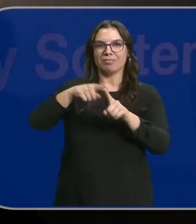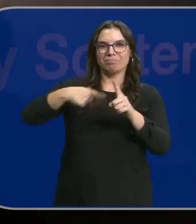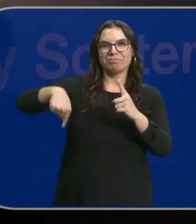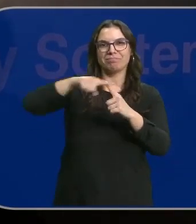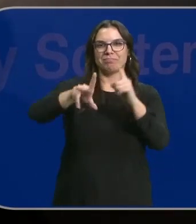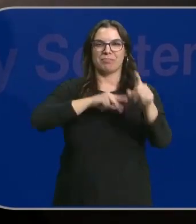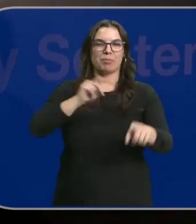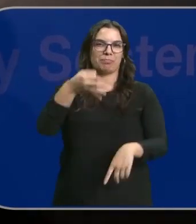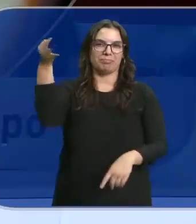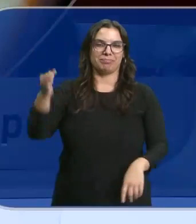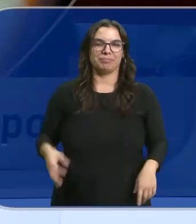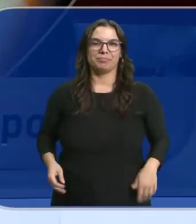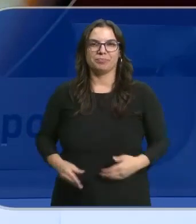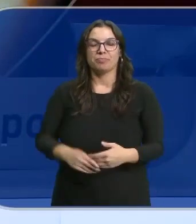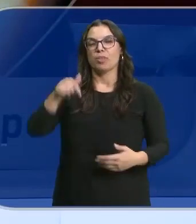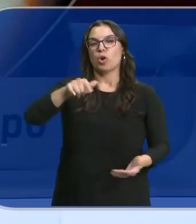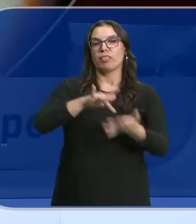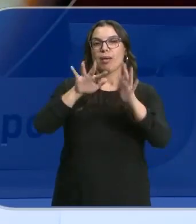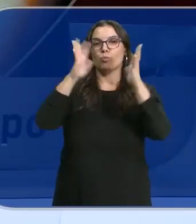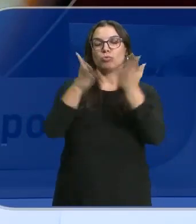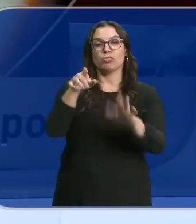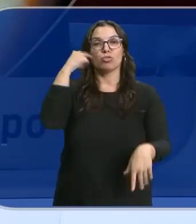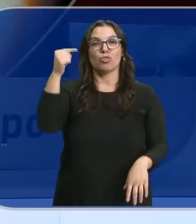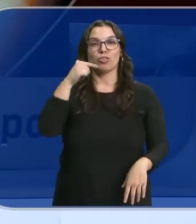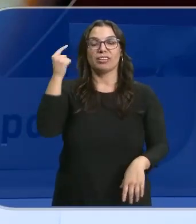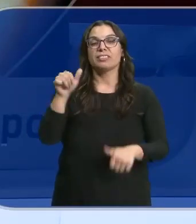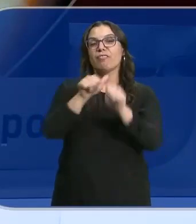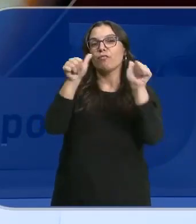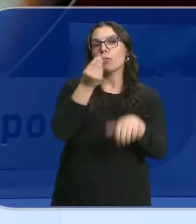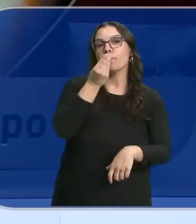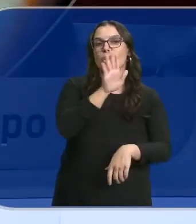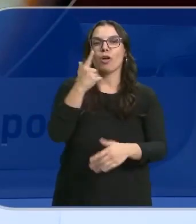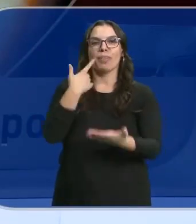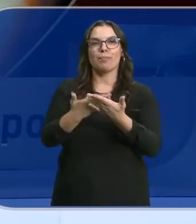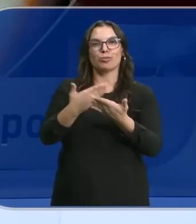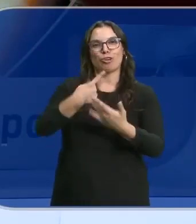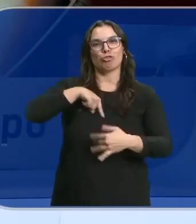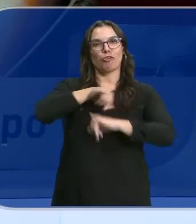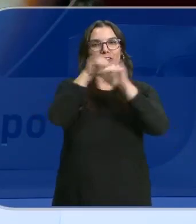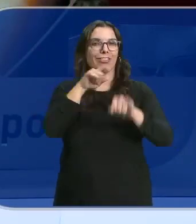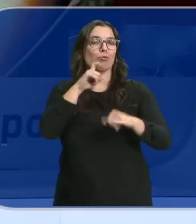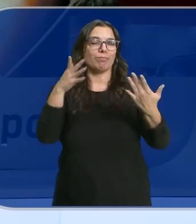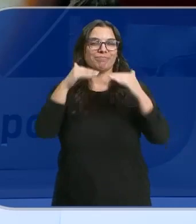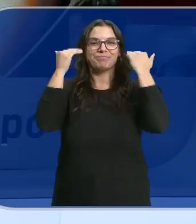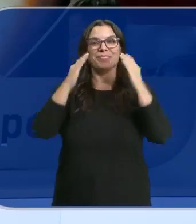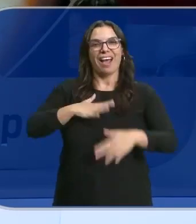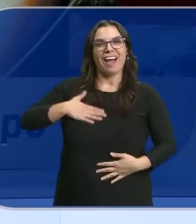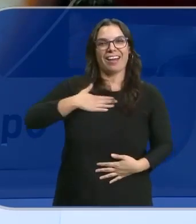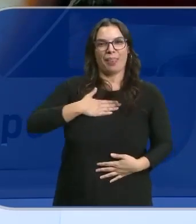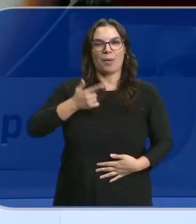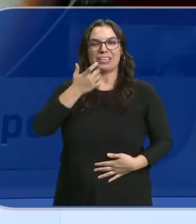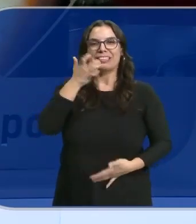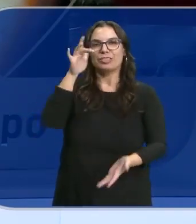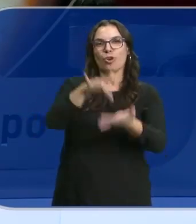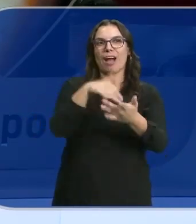mejor dicho. Hoy es el Día Mundial de la Sonrisa, la mejor manera de demostrar que estamos felices. Una emoción agradable que sentimos ante